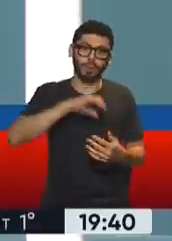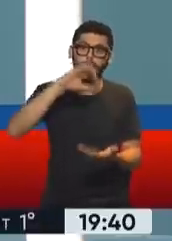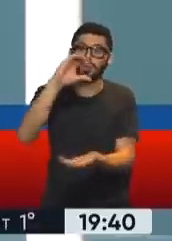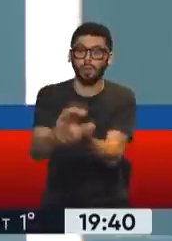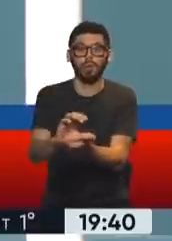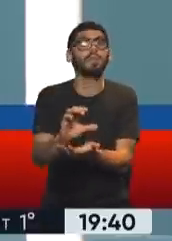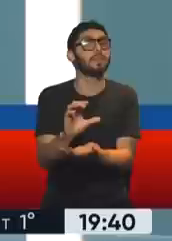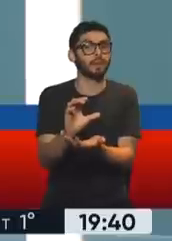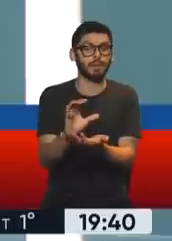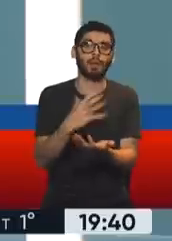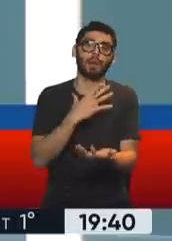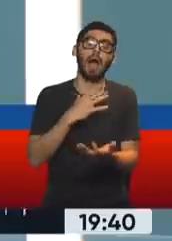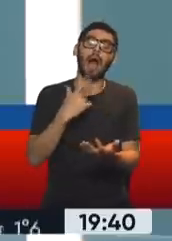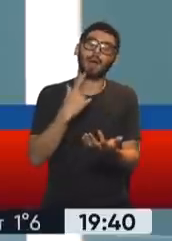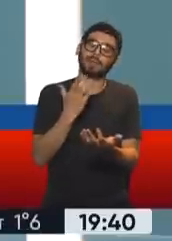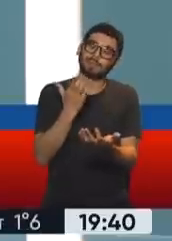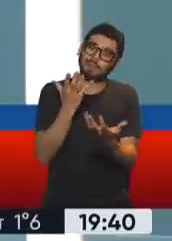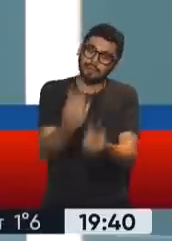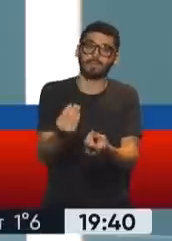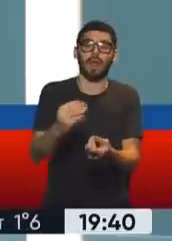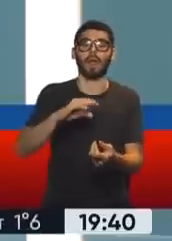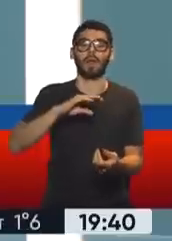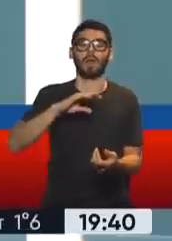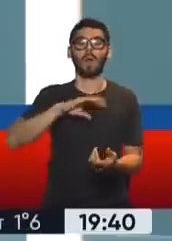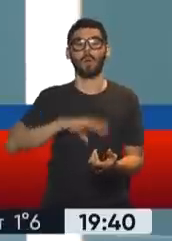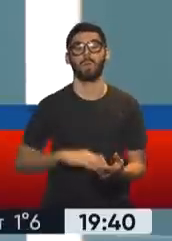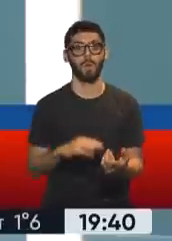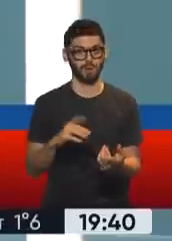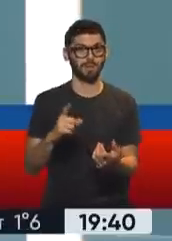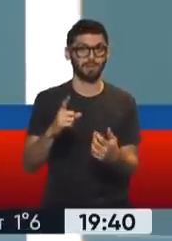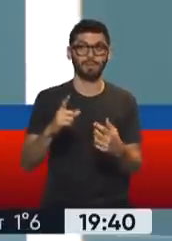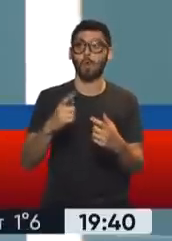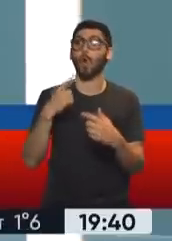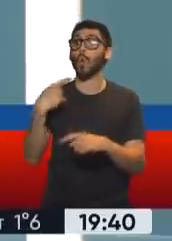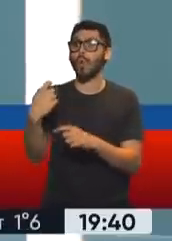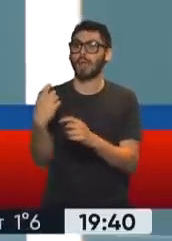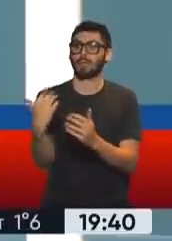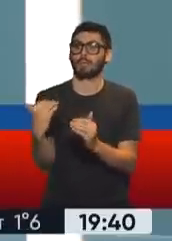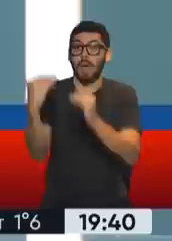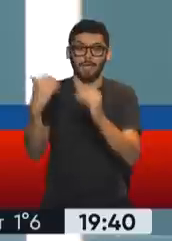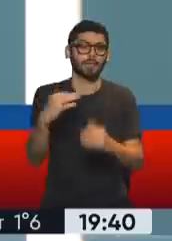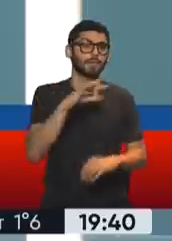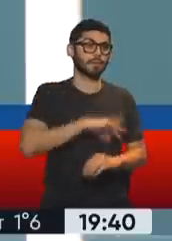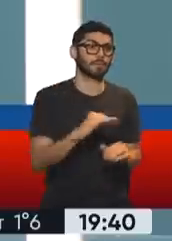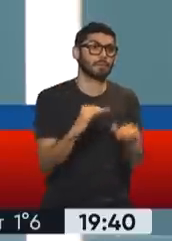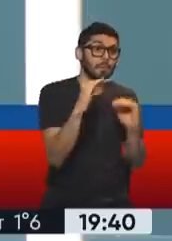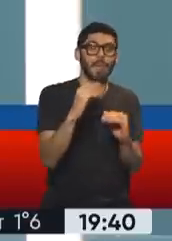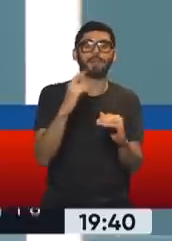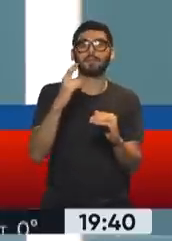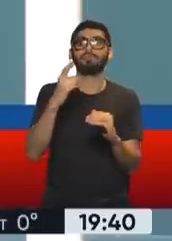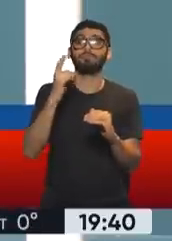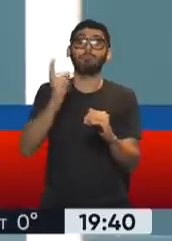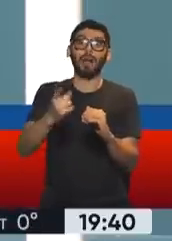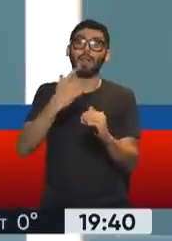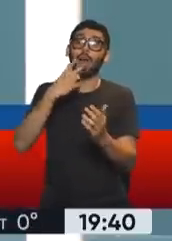además de recuperar capacidad de compra con los salarios y las jubilaciones, están todas estas medidas que son ingresos indirectos porque vas a gastar menos en